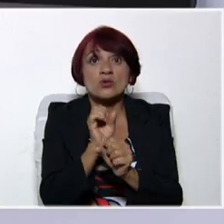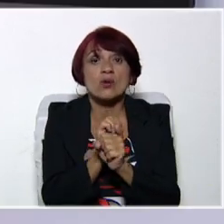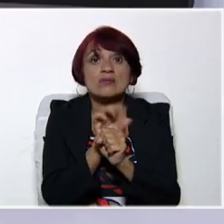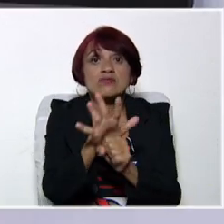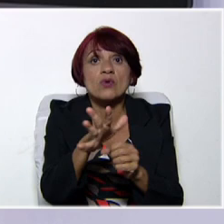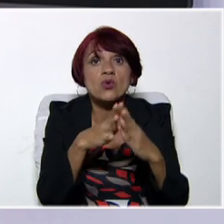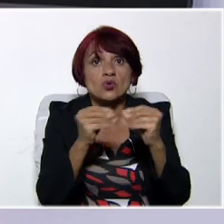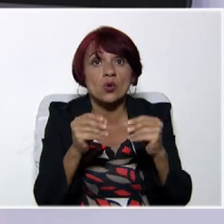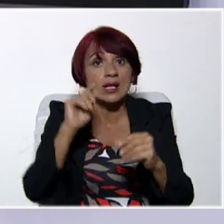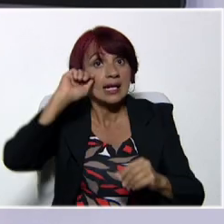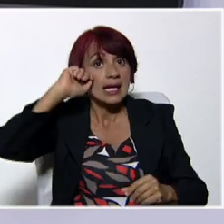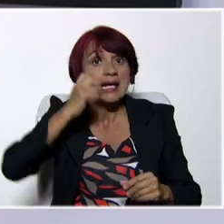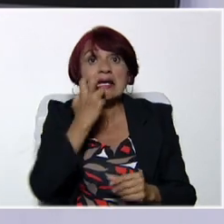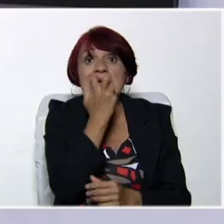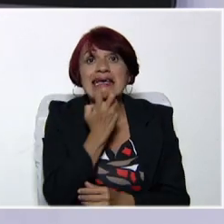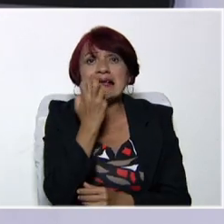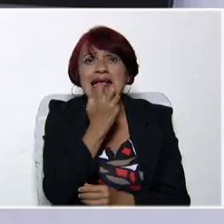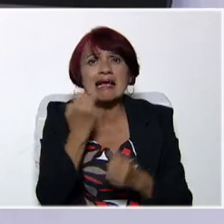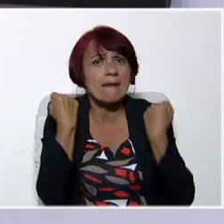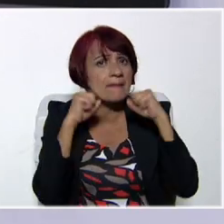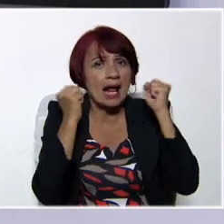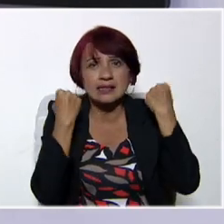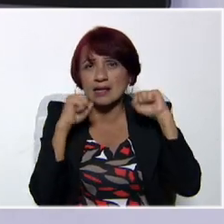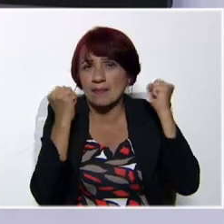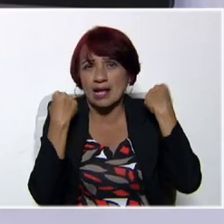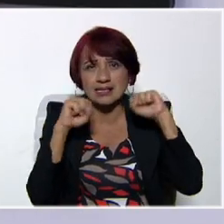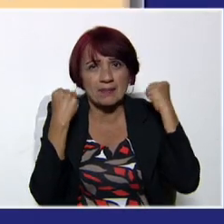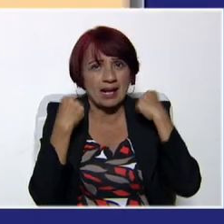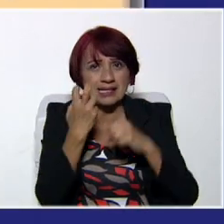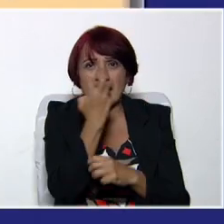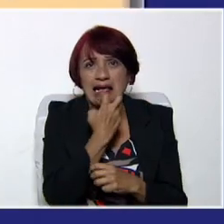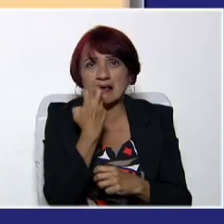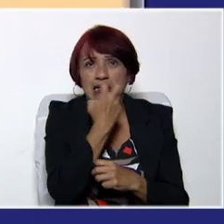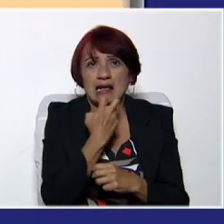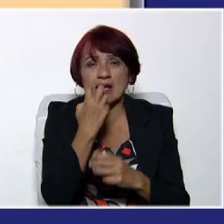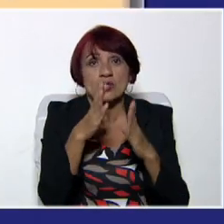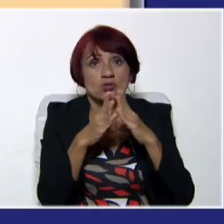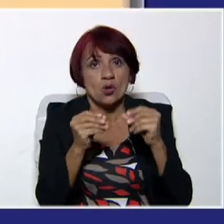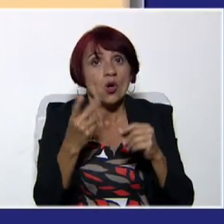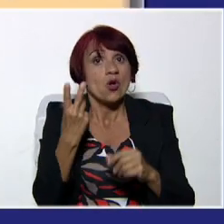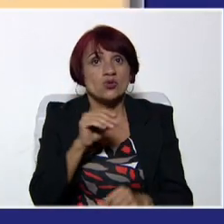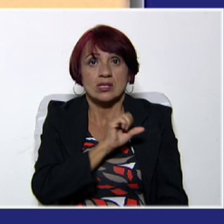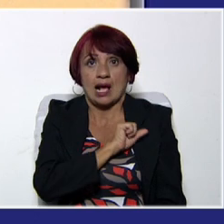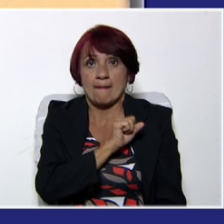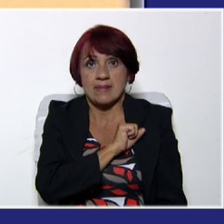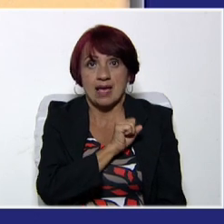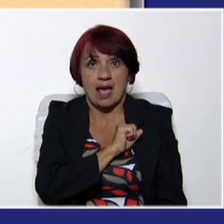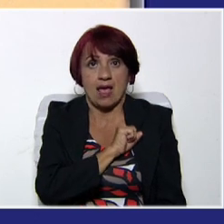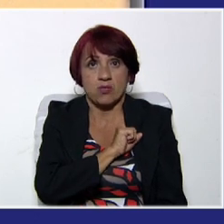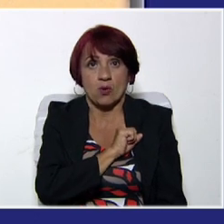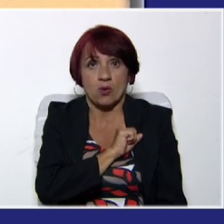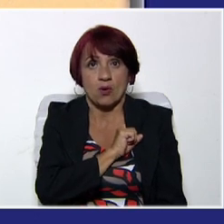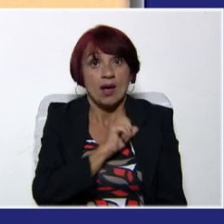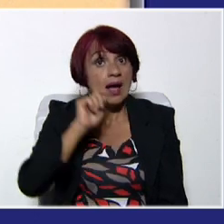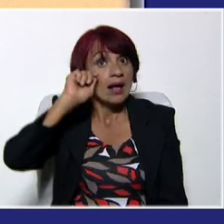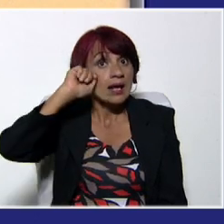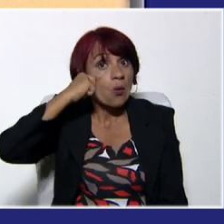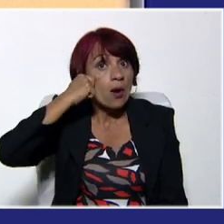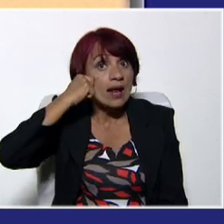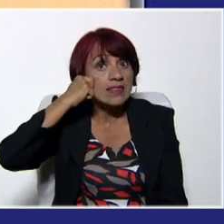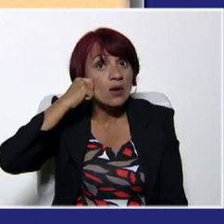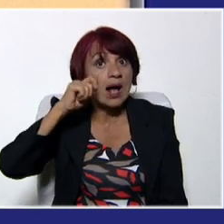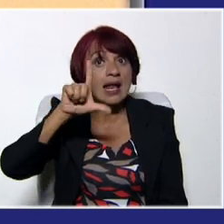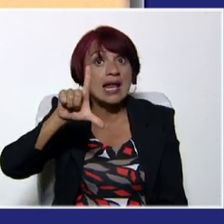Recuerden, el inglés es mucha práctica. Práctica. No tengan miedo. Recuerda, Leonardo, espero que ver la